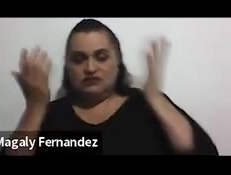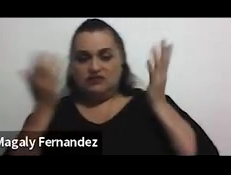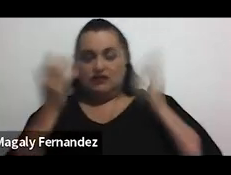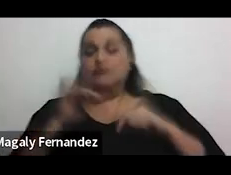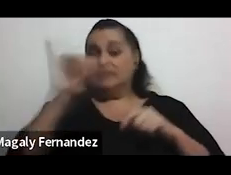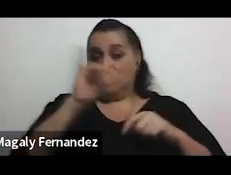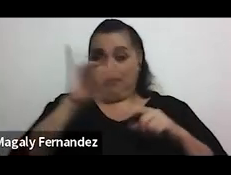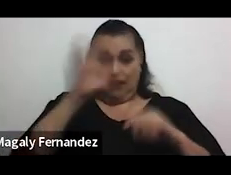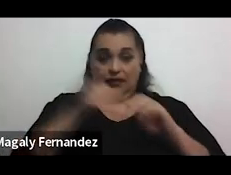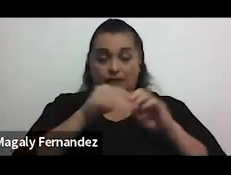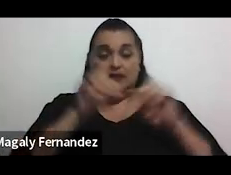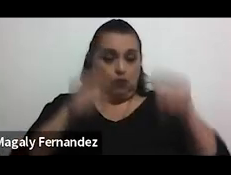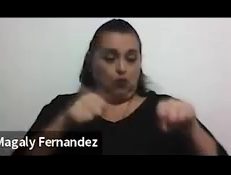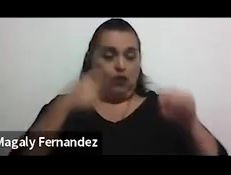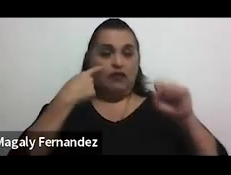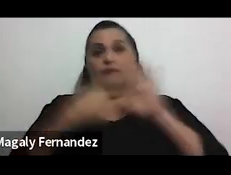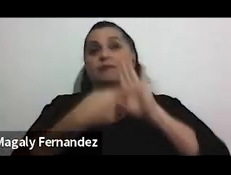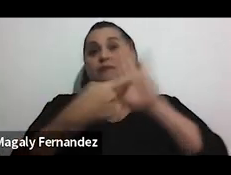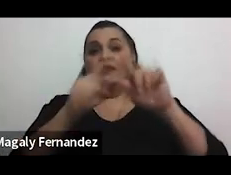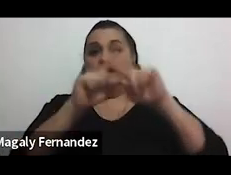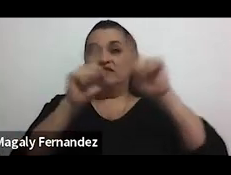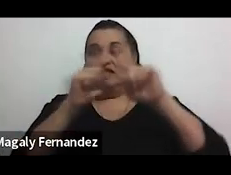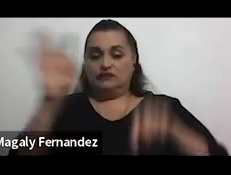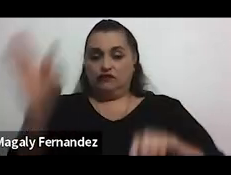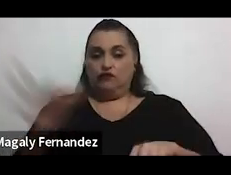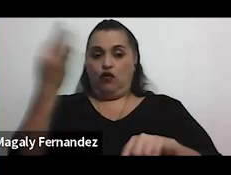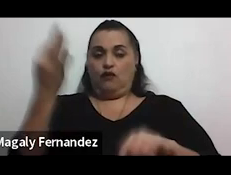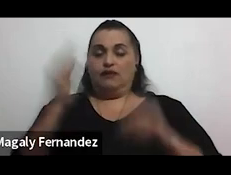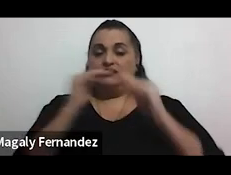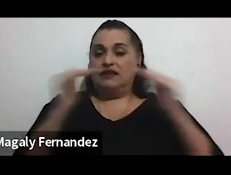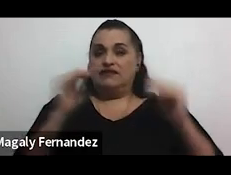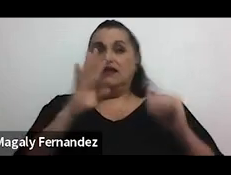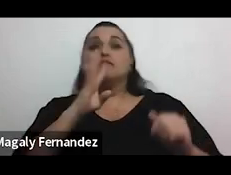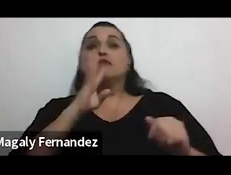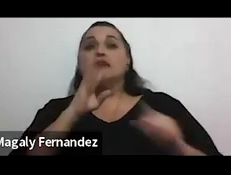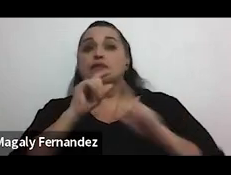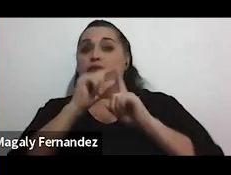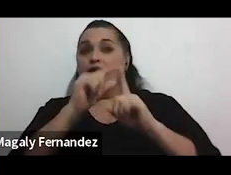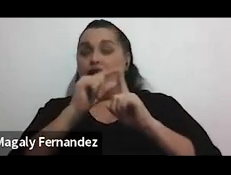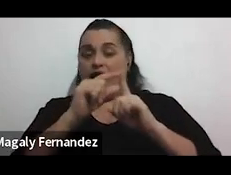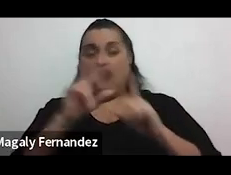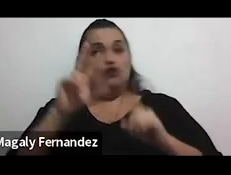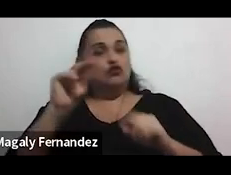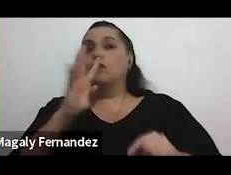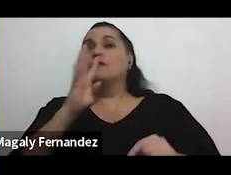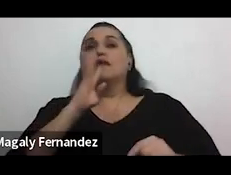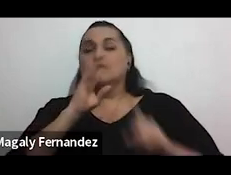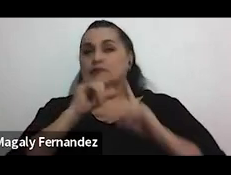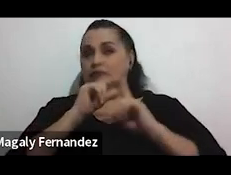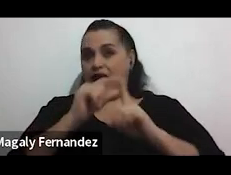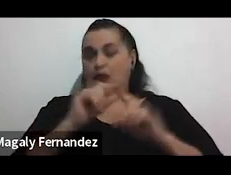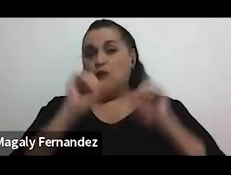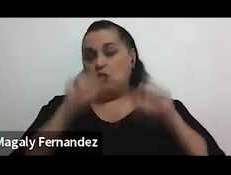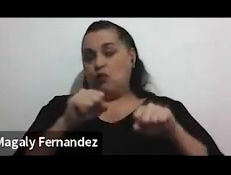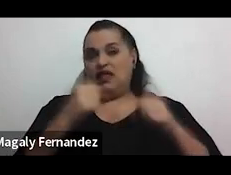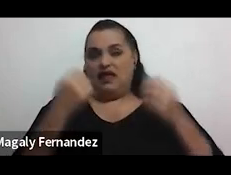además puede manifestarse de diferentes formas, ¿verdad? Tanto a nivel verbal como no verbal, en el sentido de que pueden ser palabras